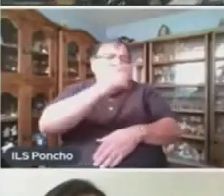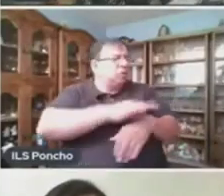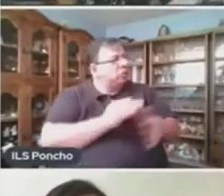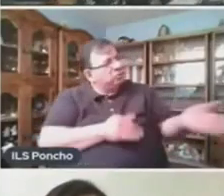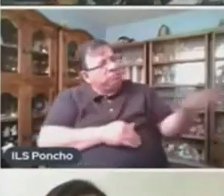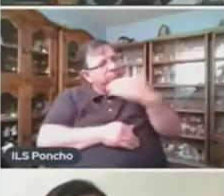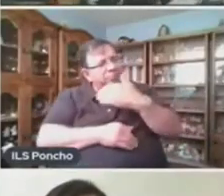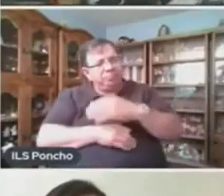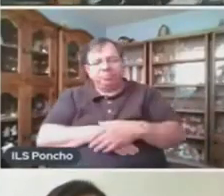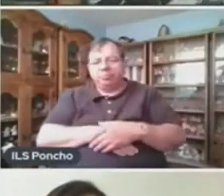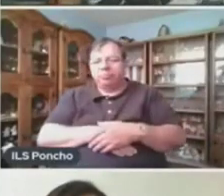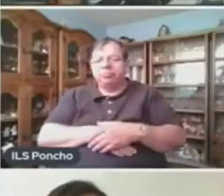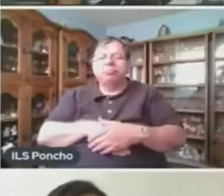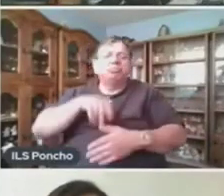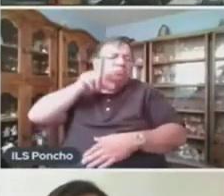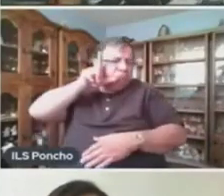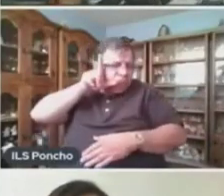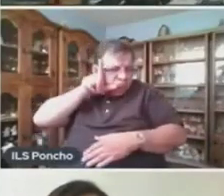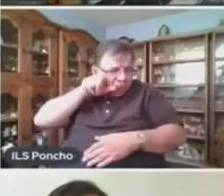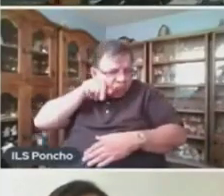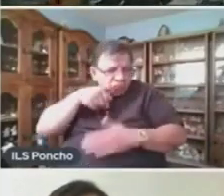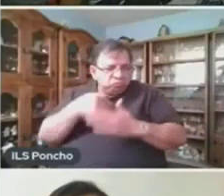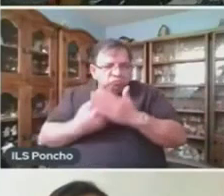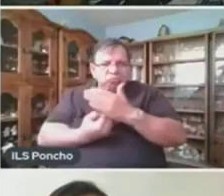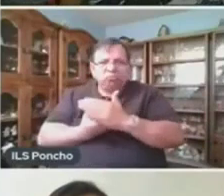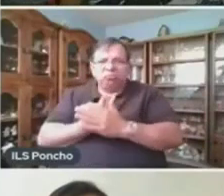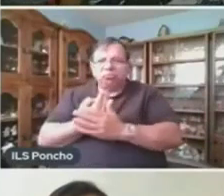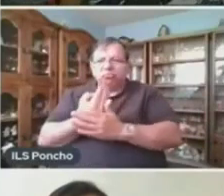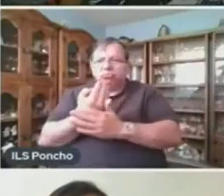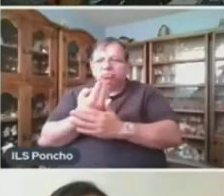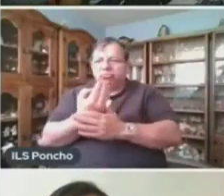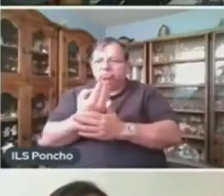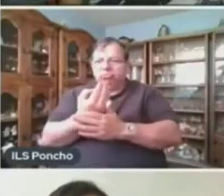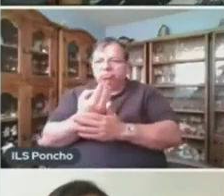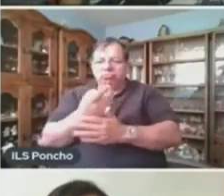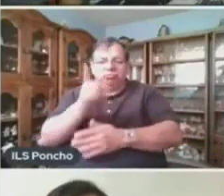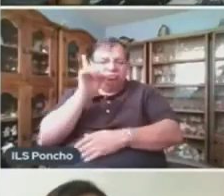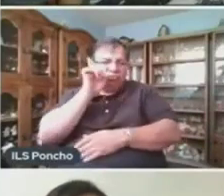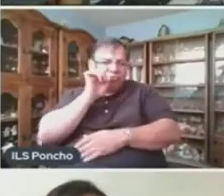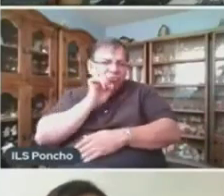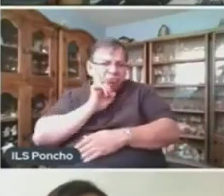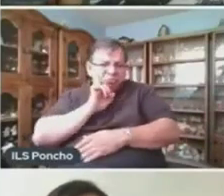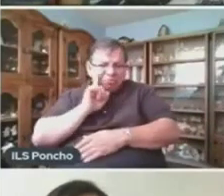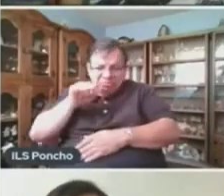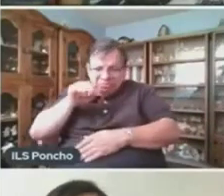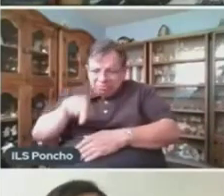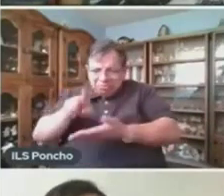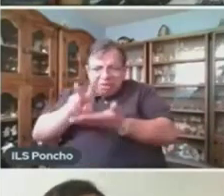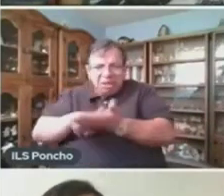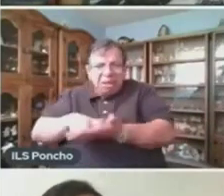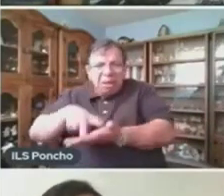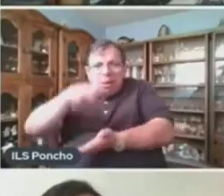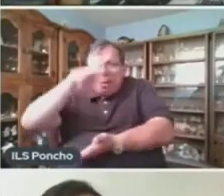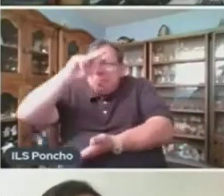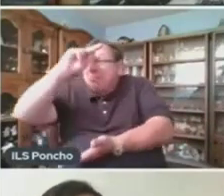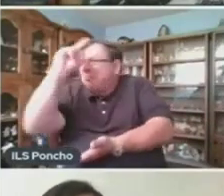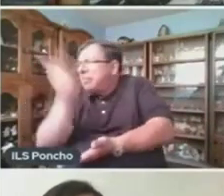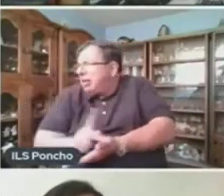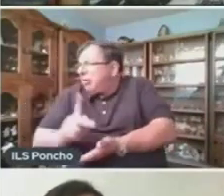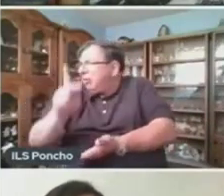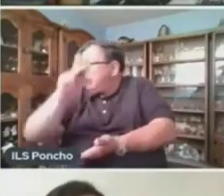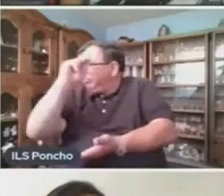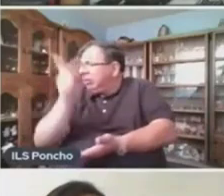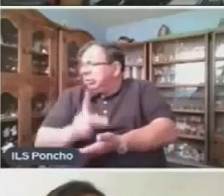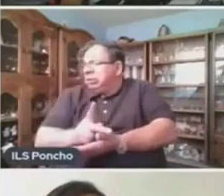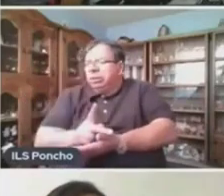Al otro día Alicia Seguía Peor Hubo